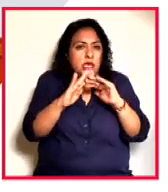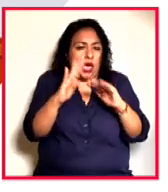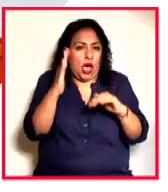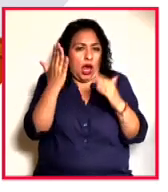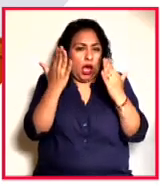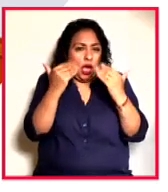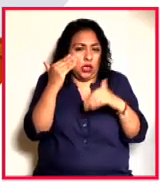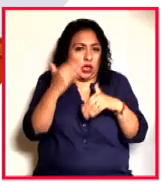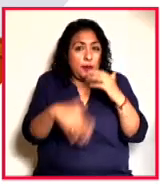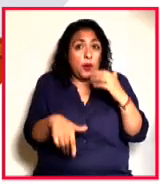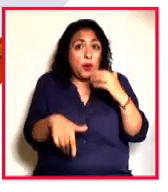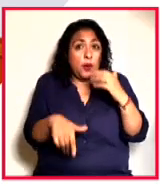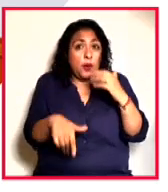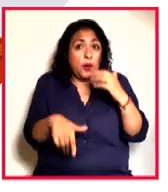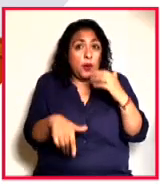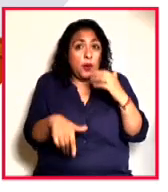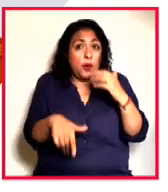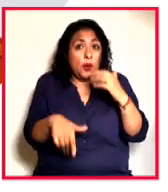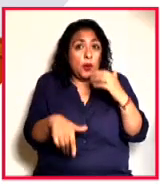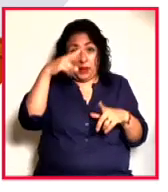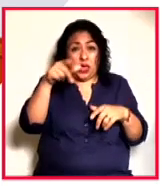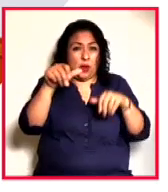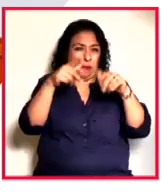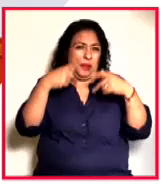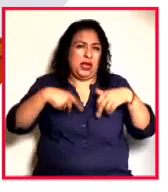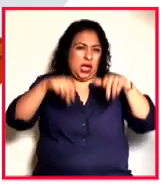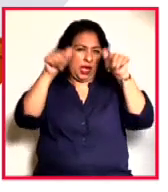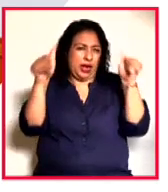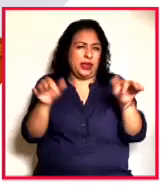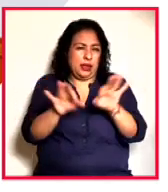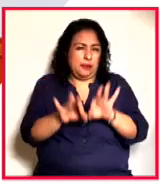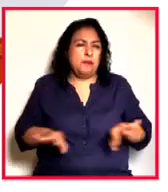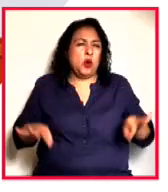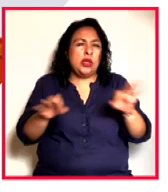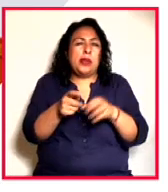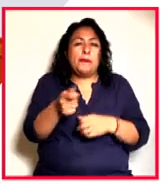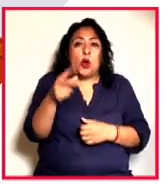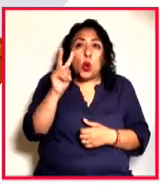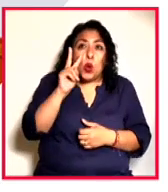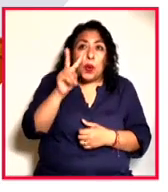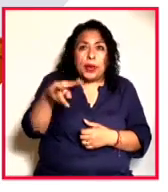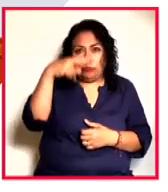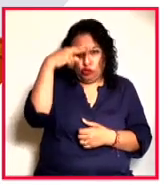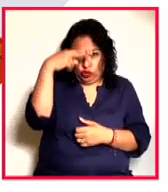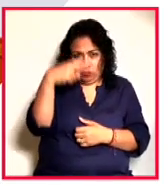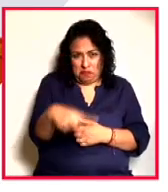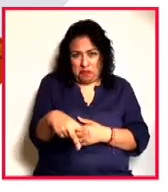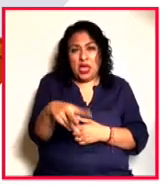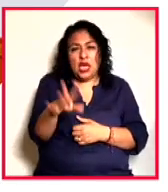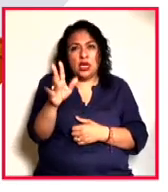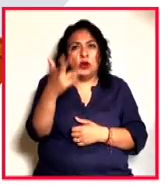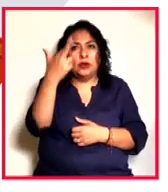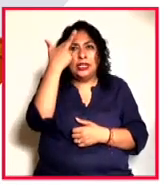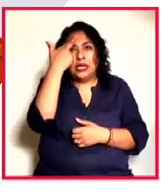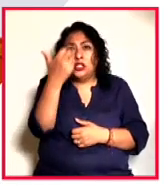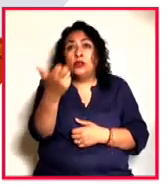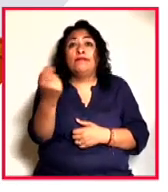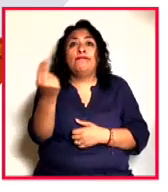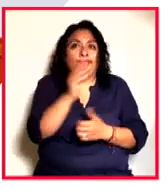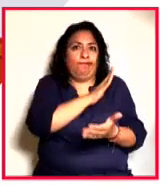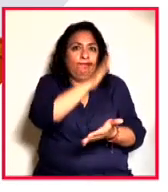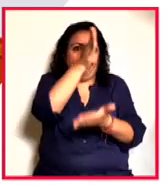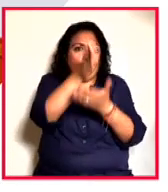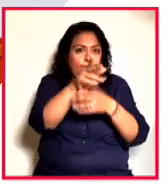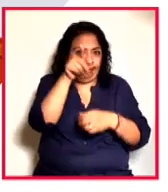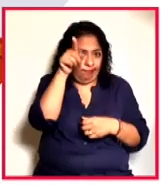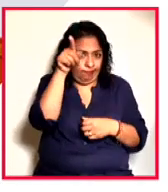país y es un artista con una presencia internacional muy importante. Poco lo hemos visto en México. Como dices, pues hay que ir allá. Entonces,